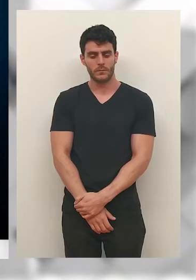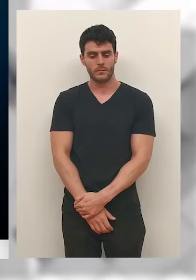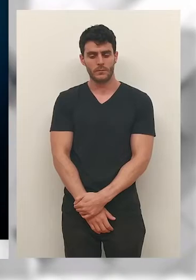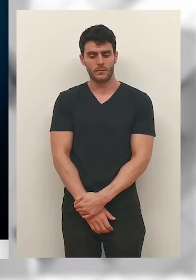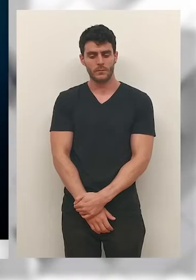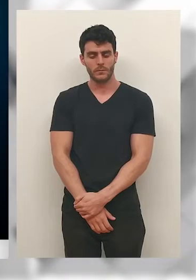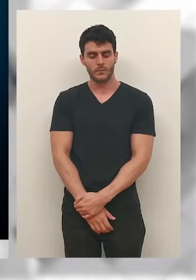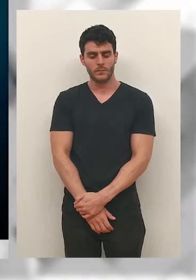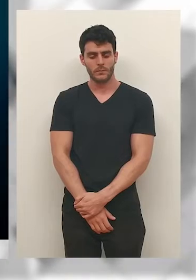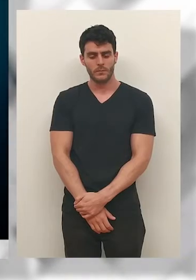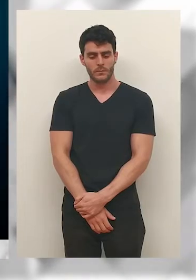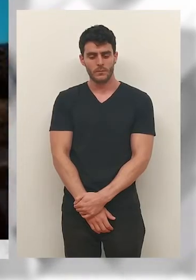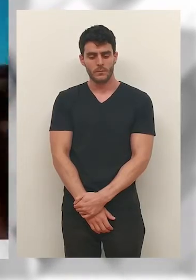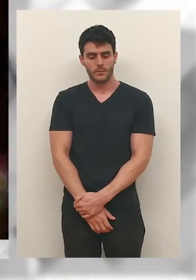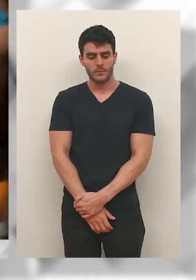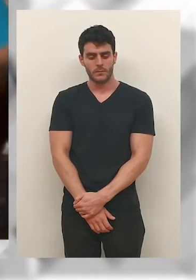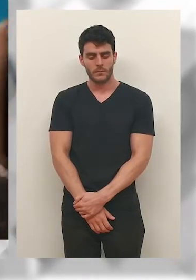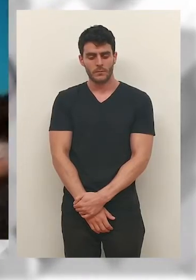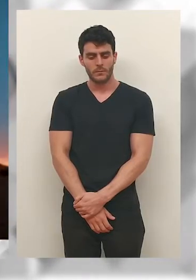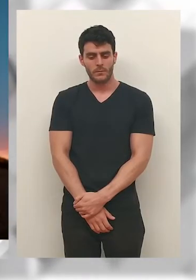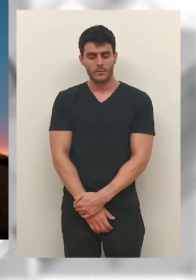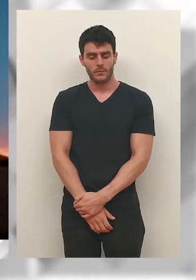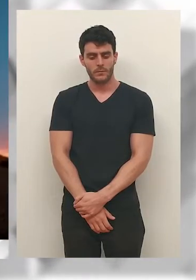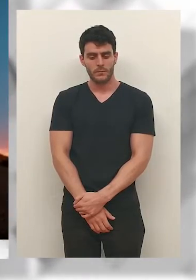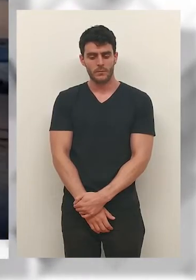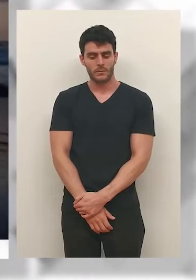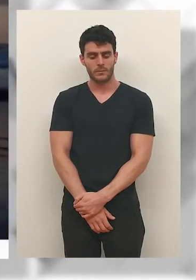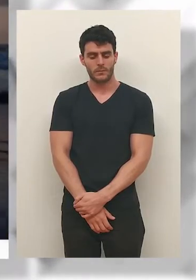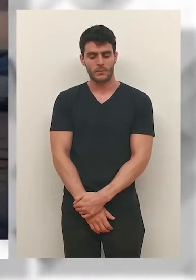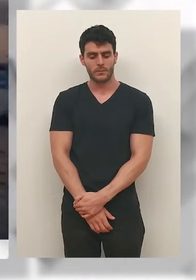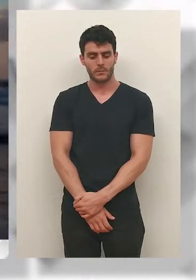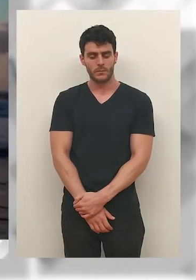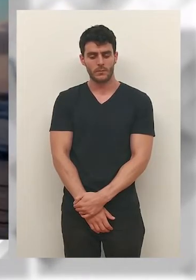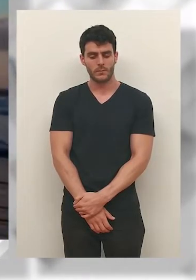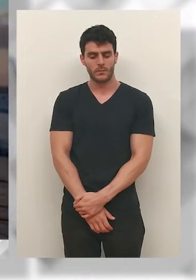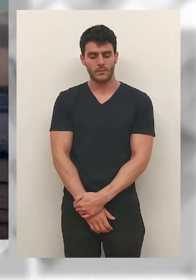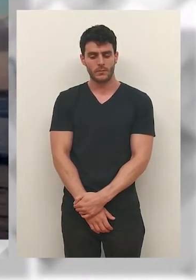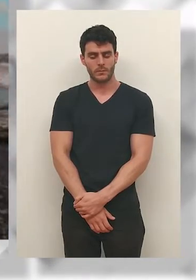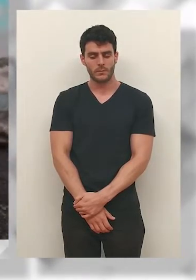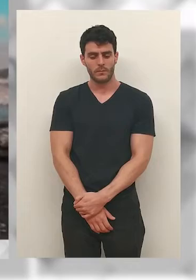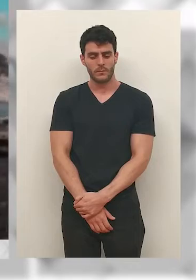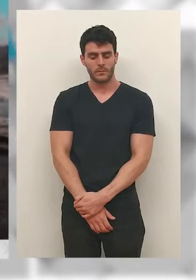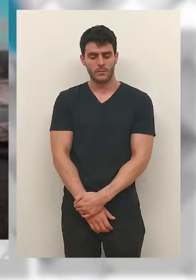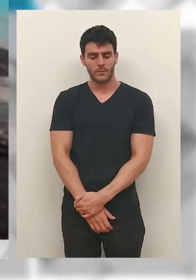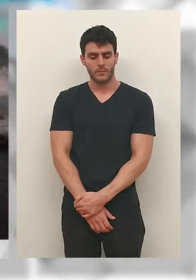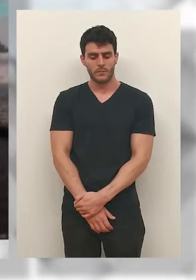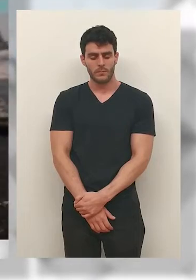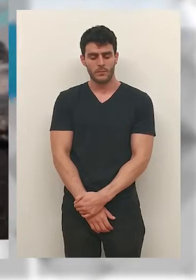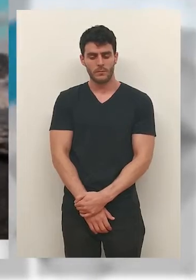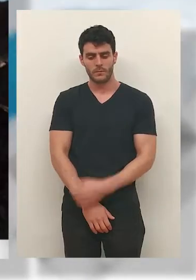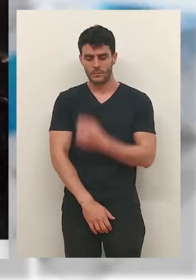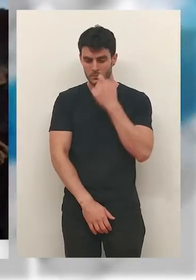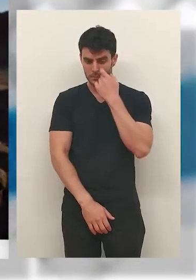El verano nos da la vida. Ven a Decathlon y disfrútalo aún más haciendo deporte. Cuando me asomo a la